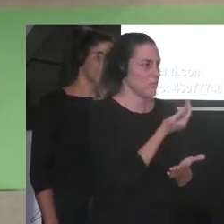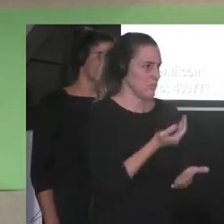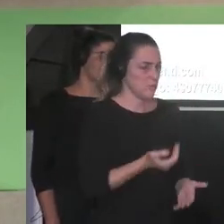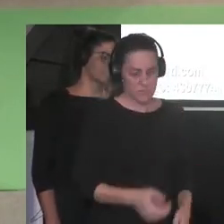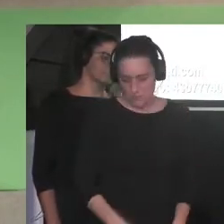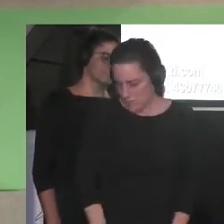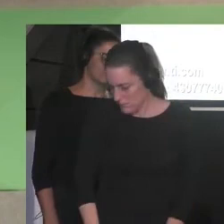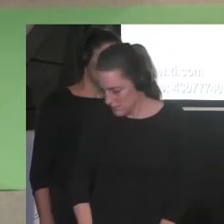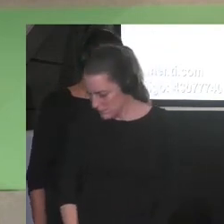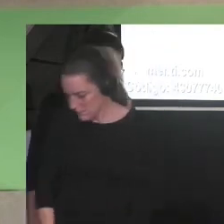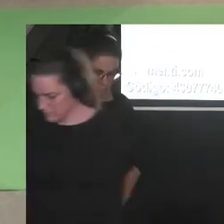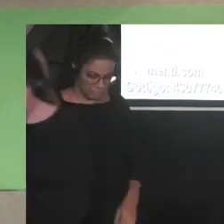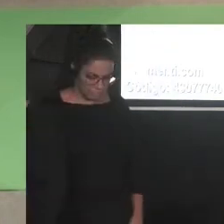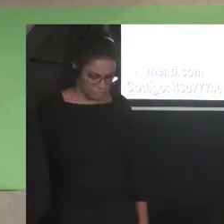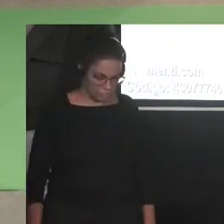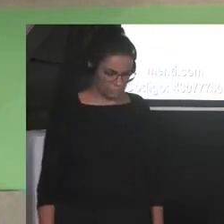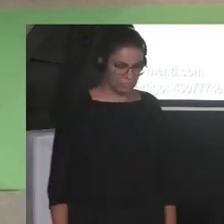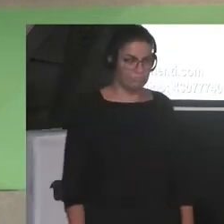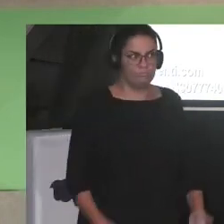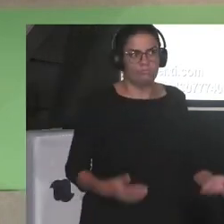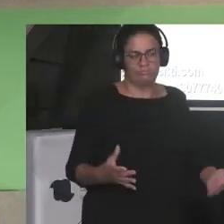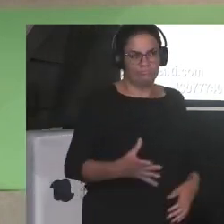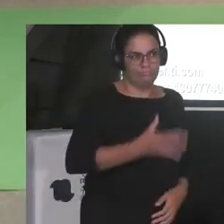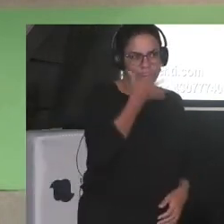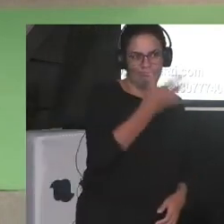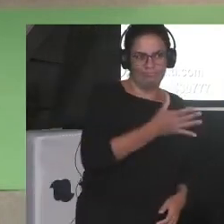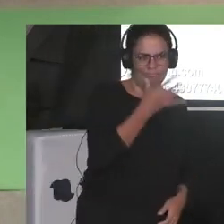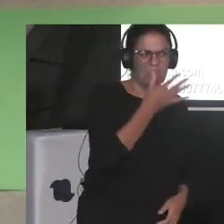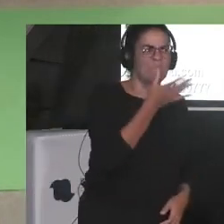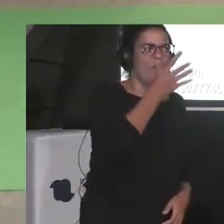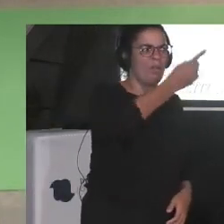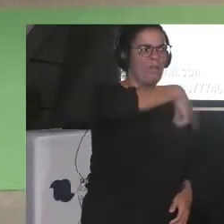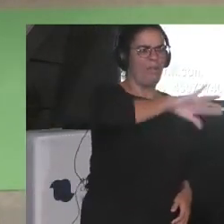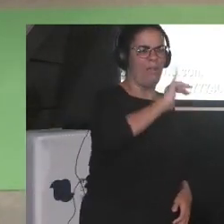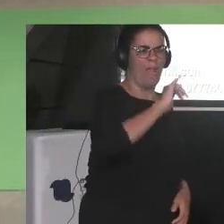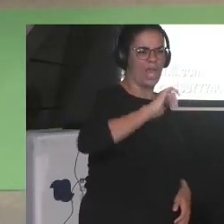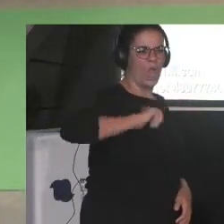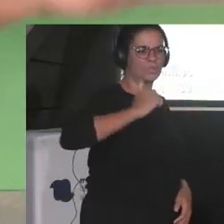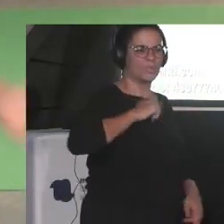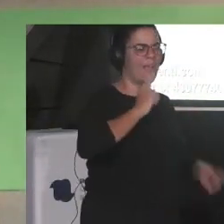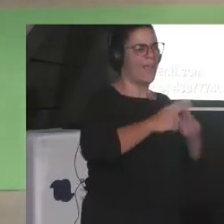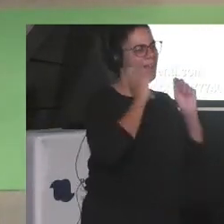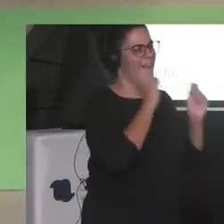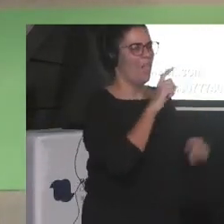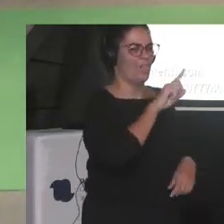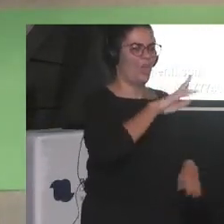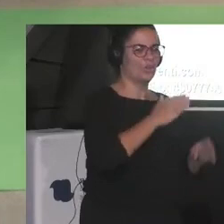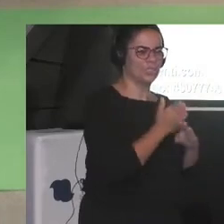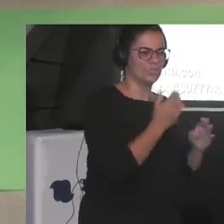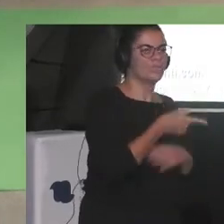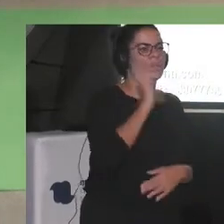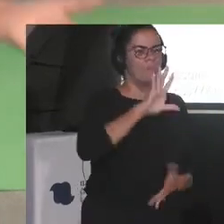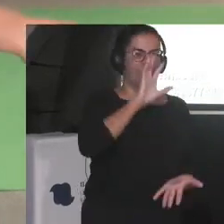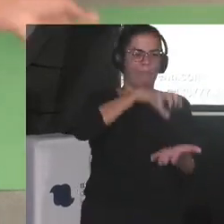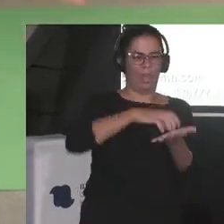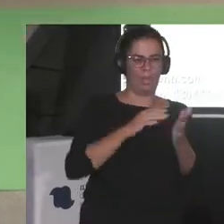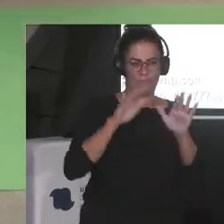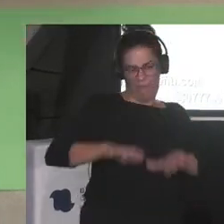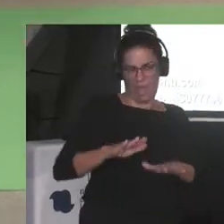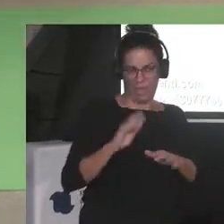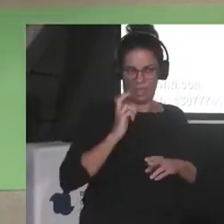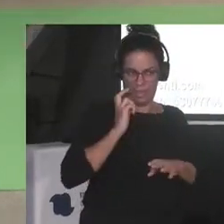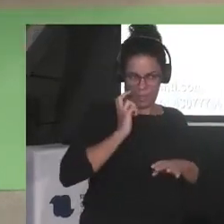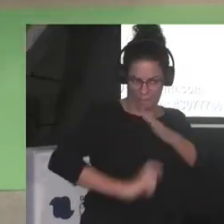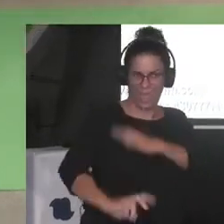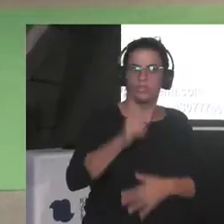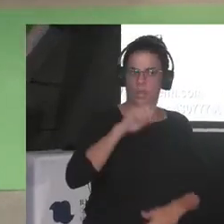y eso qué vergüenza qué vergüenza todavía tienen un hospital que se llama 12 de octubre por supuesto tienen una estación de metro que se llama 12 de octubre por supuesto hay todavía no